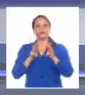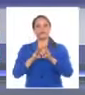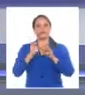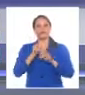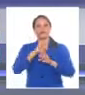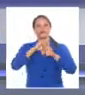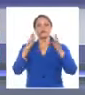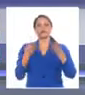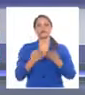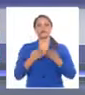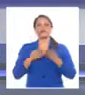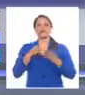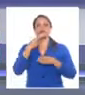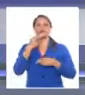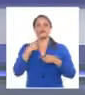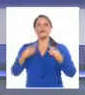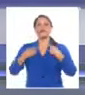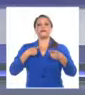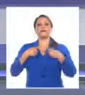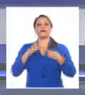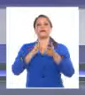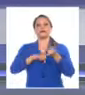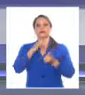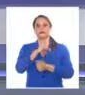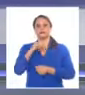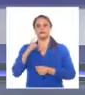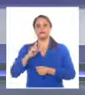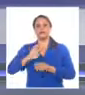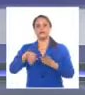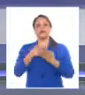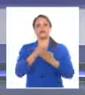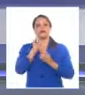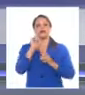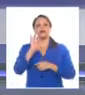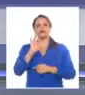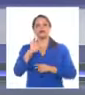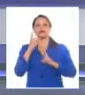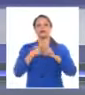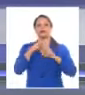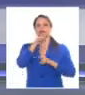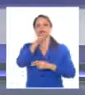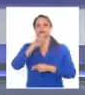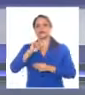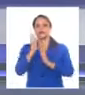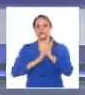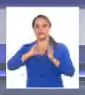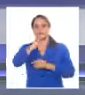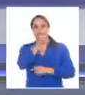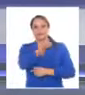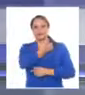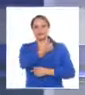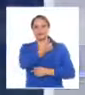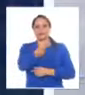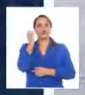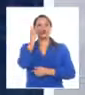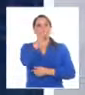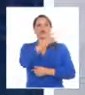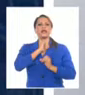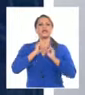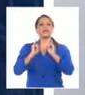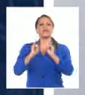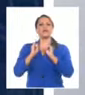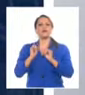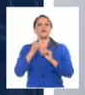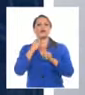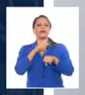realización del séptimo pleno del Comité Central los próximos días 15 y 16 de diciembre. Morales Ojeda informó que durante